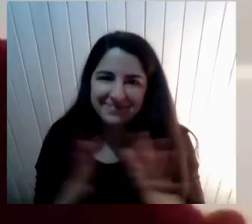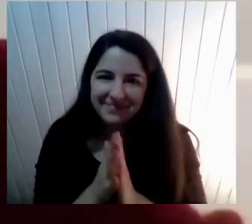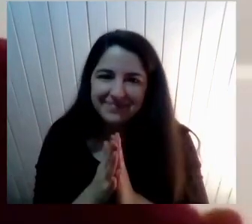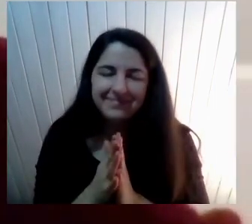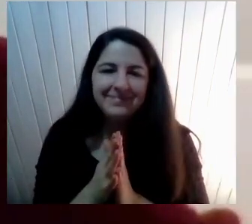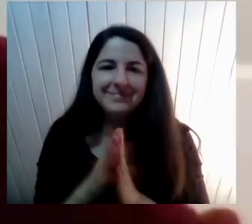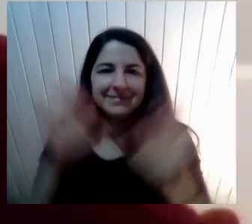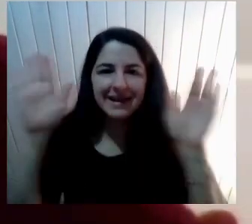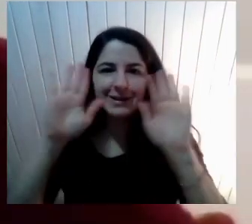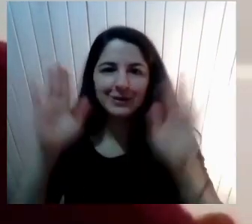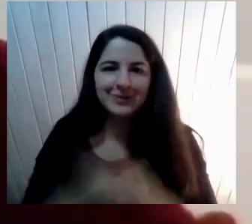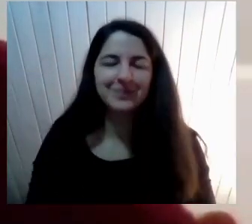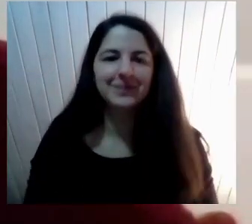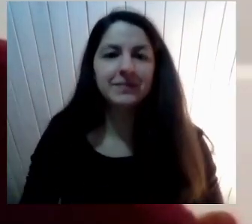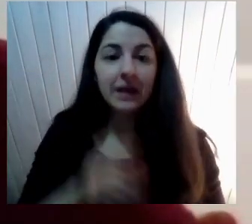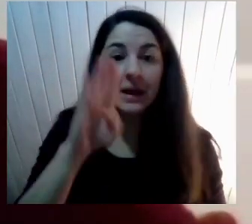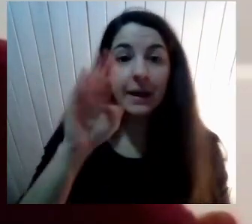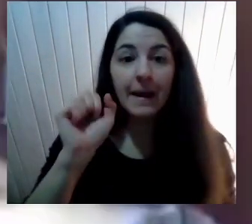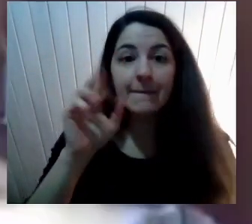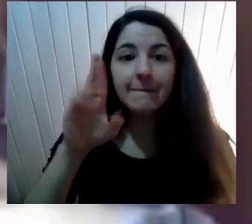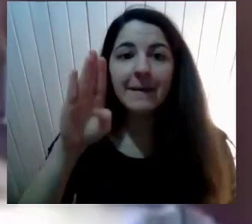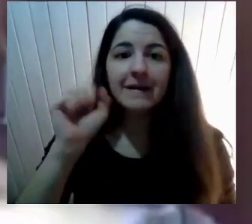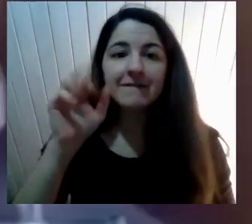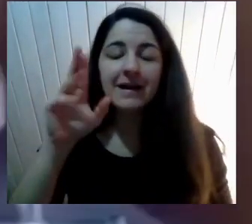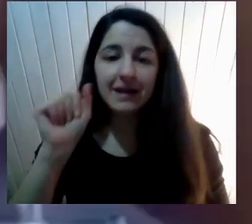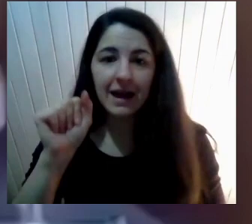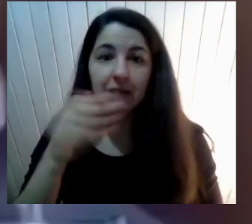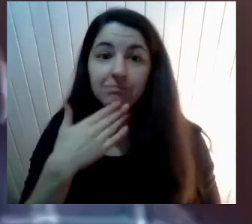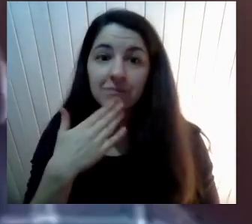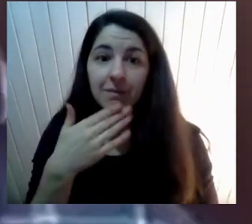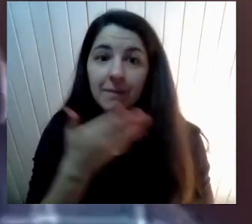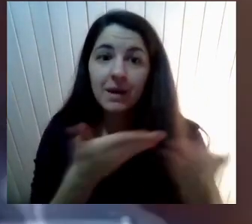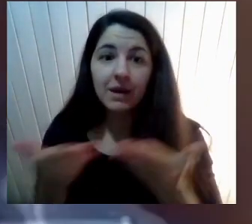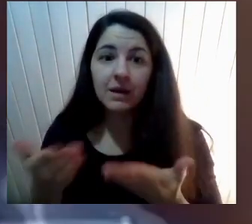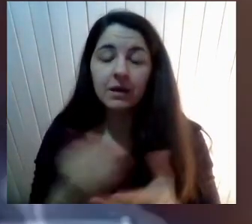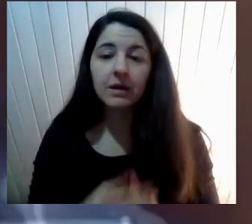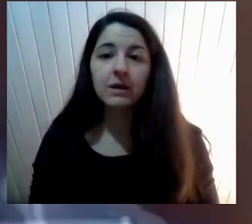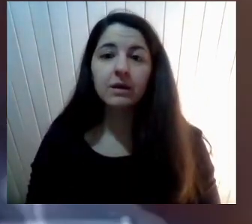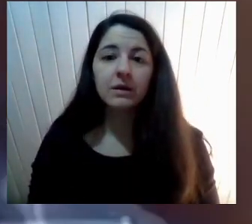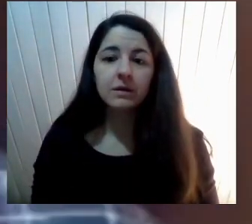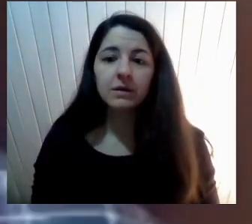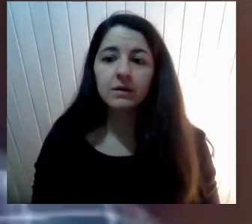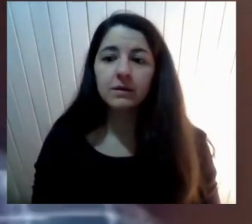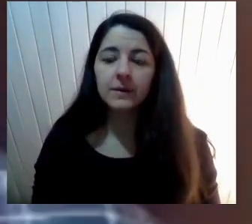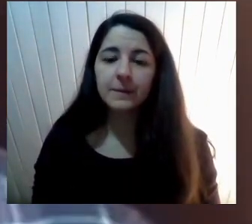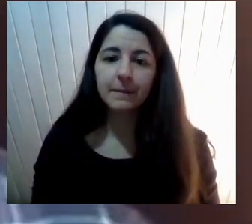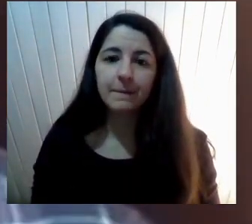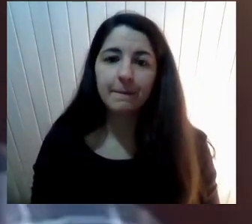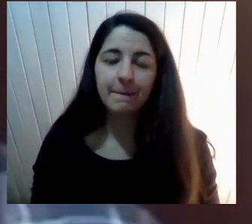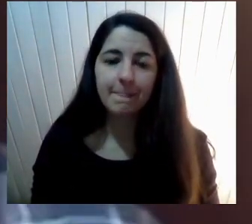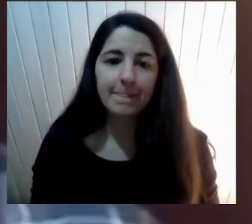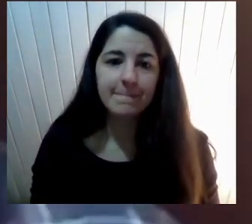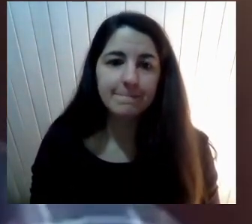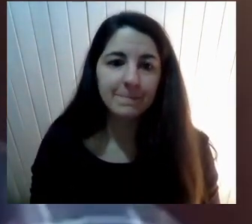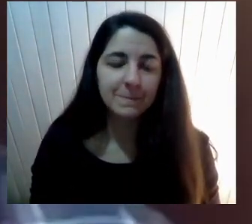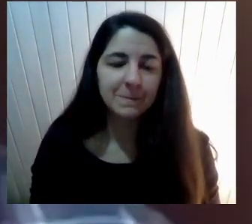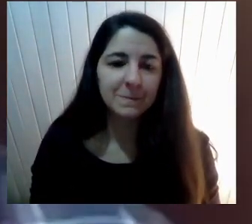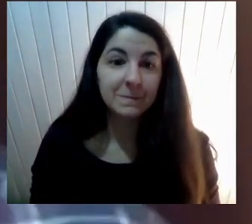Bárbara Igual Y ahí Damos el espacio A Rosario Y luego Marcela Hace un cierre Bárbara ¿Estás por ahí Ahora sí?